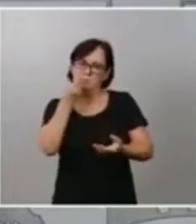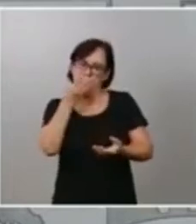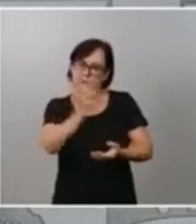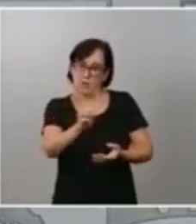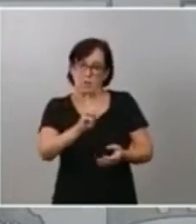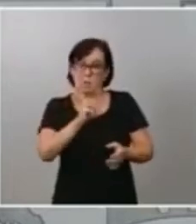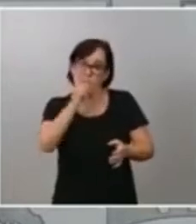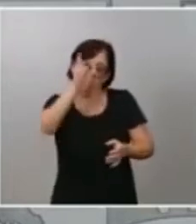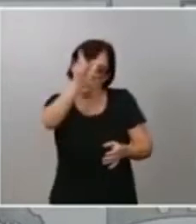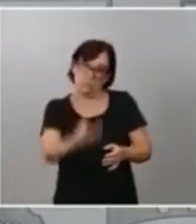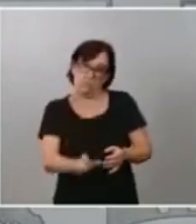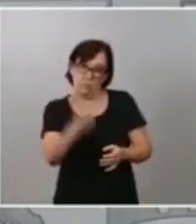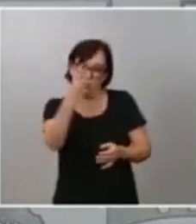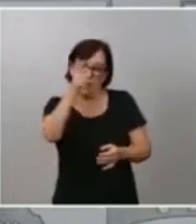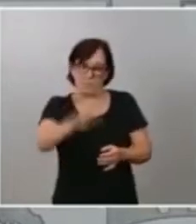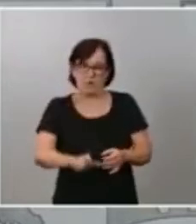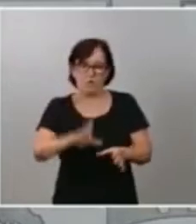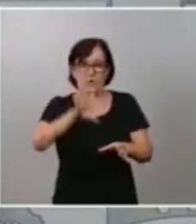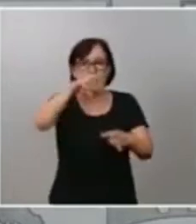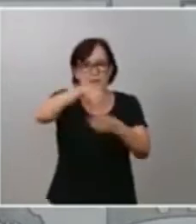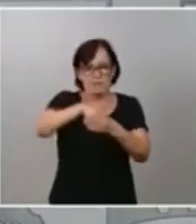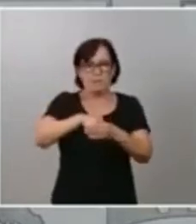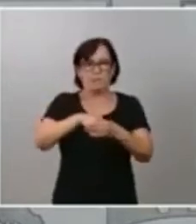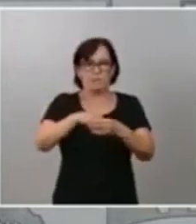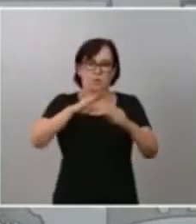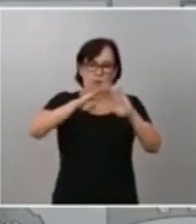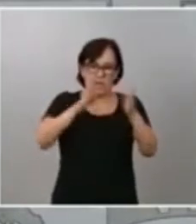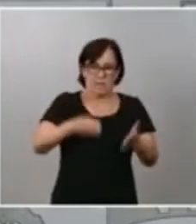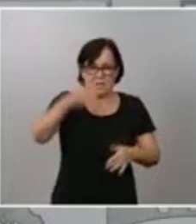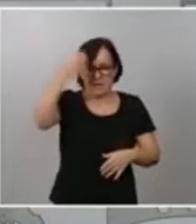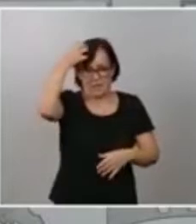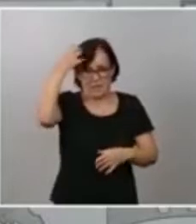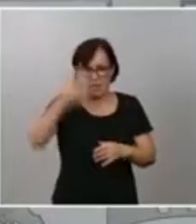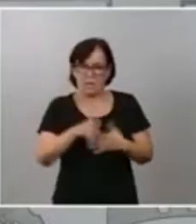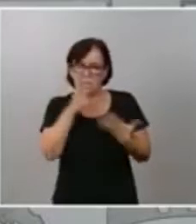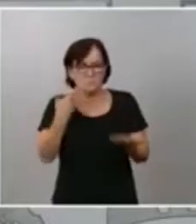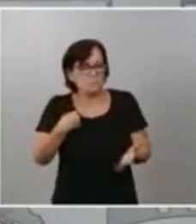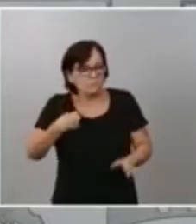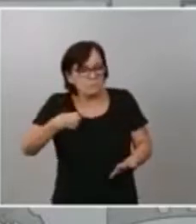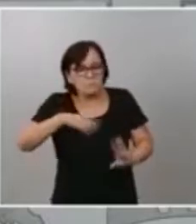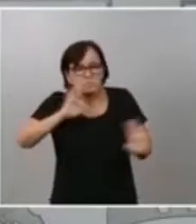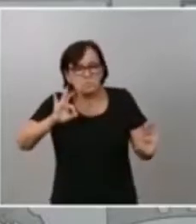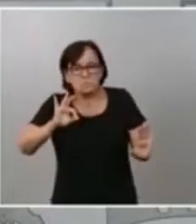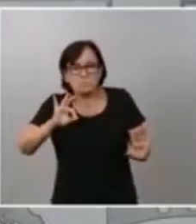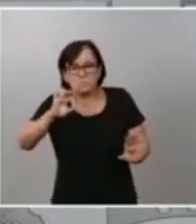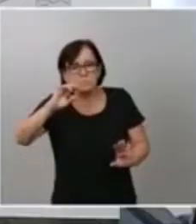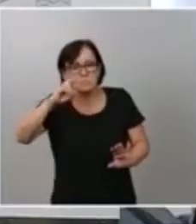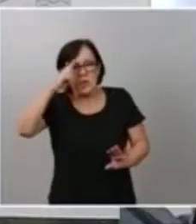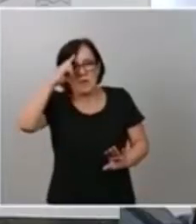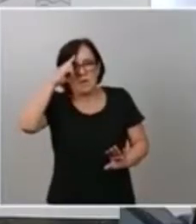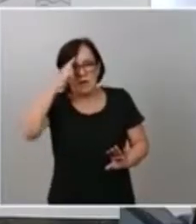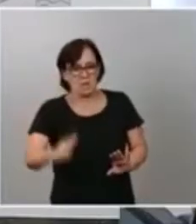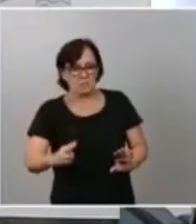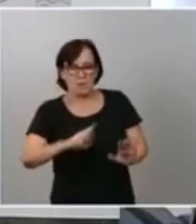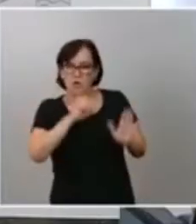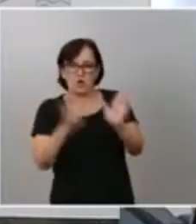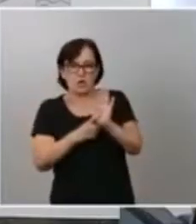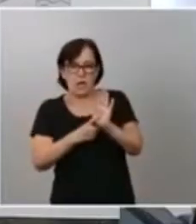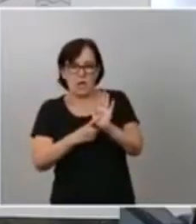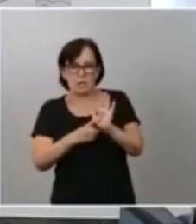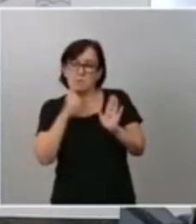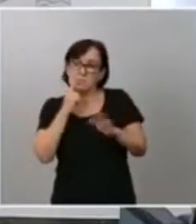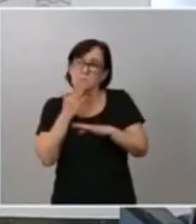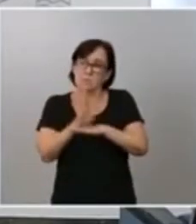Real. Por tanto, primera consideración. Absoluto respeto por cuanto representa lo que representa la decisión